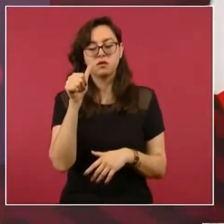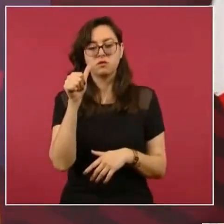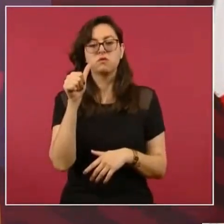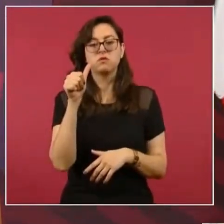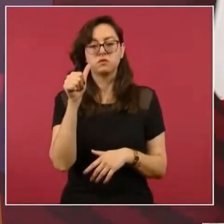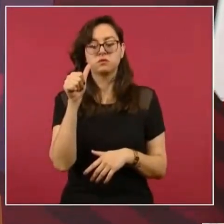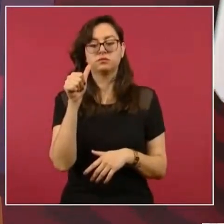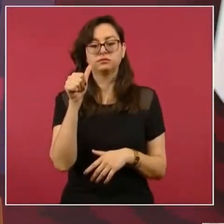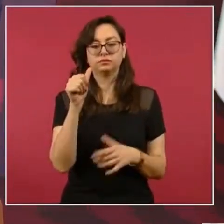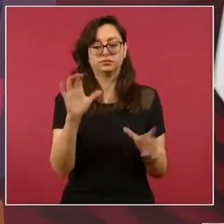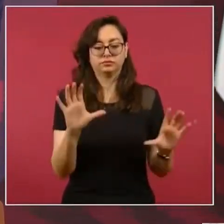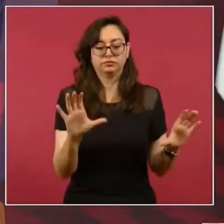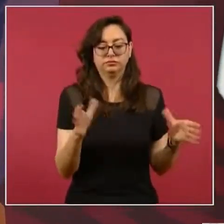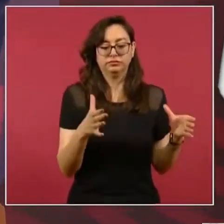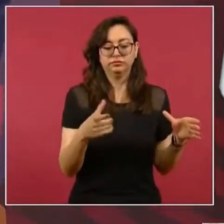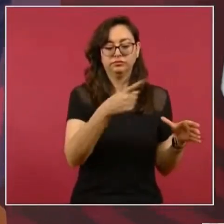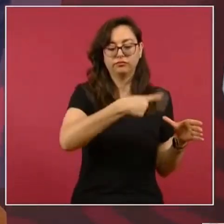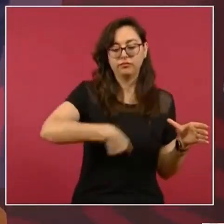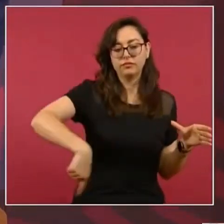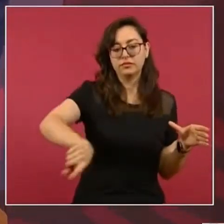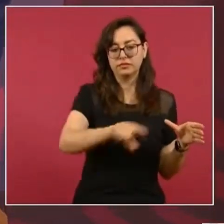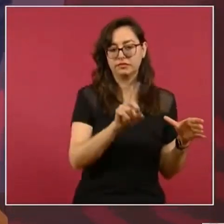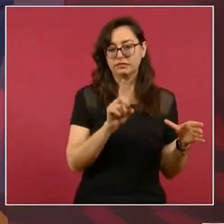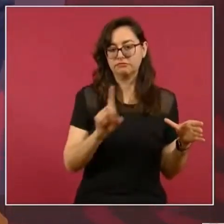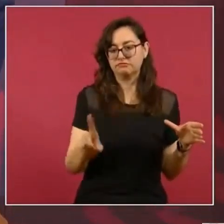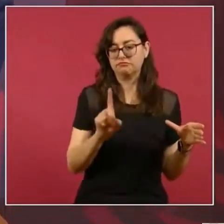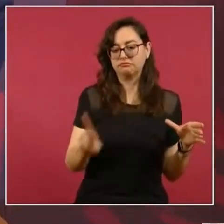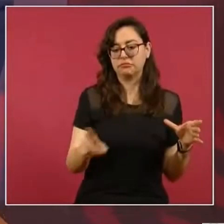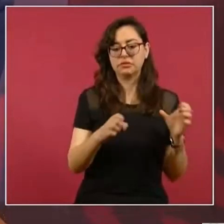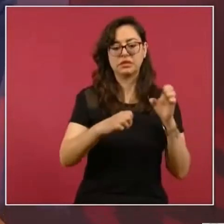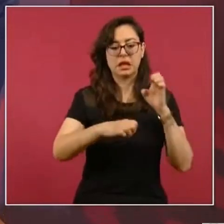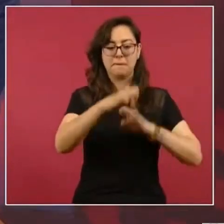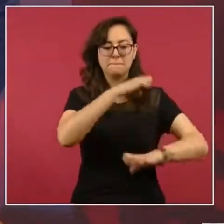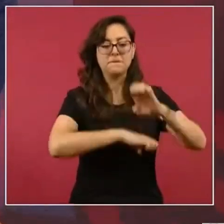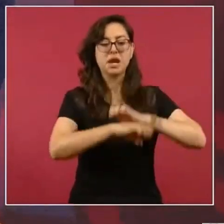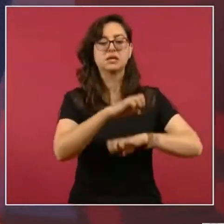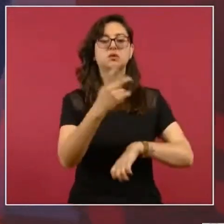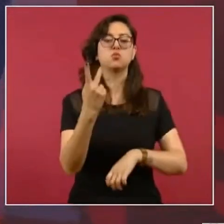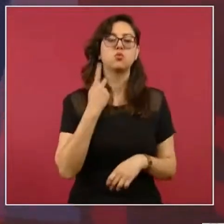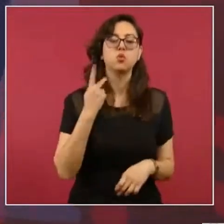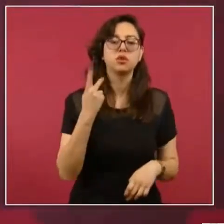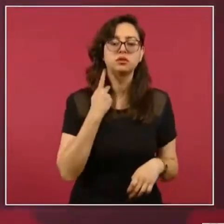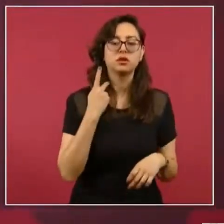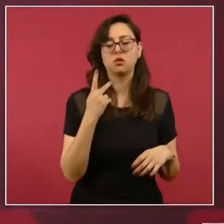ese bloque conservador empresarios, políticos,